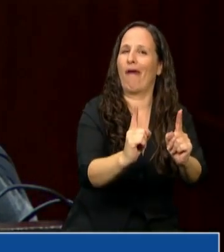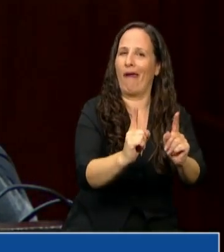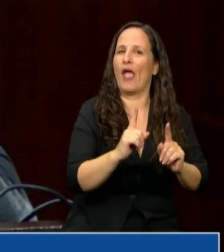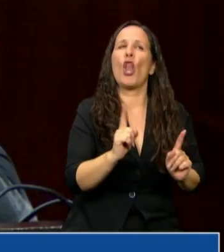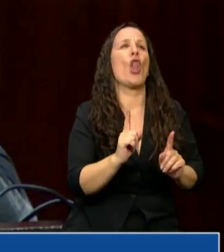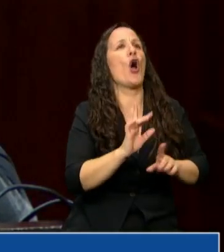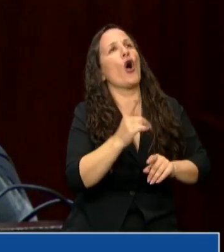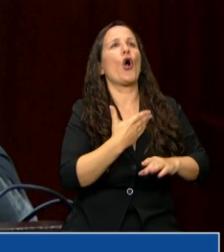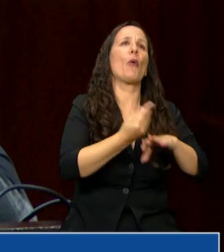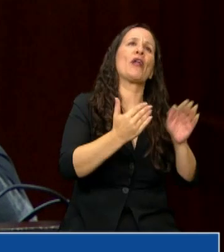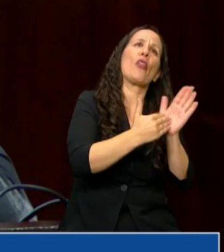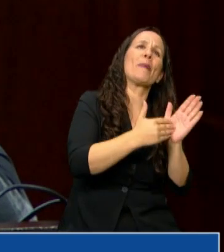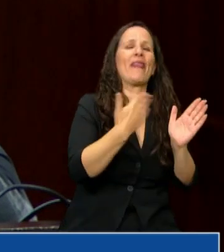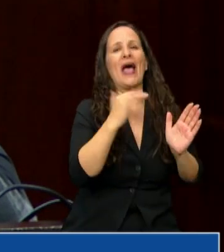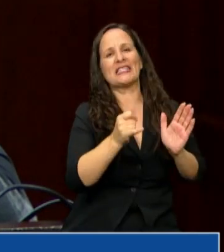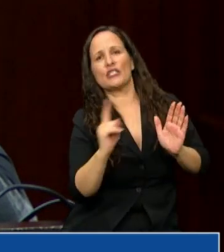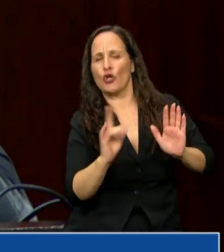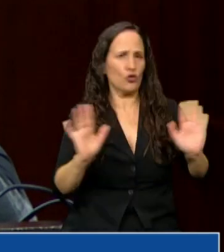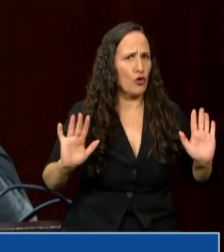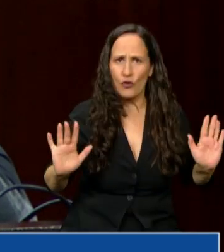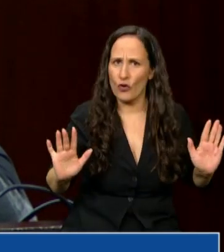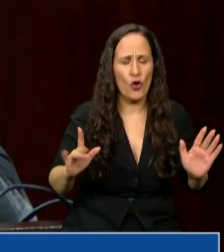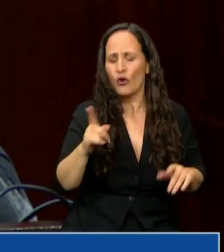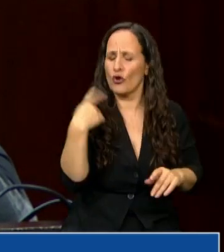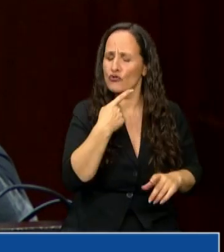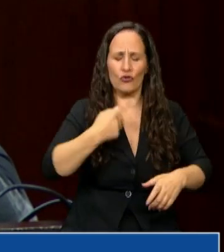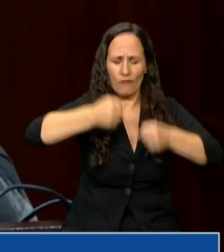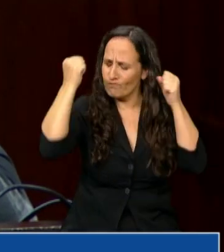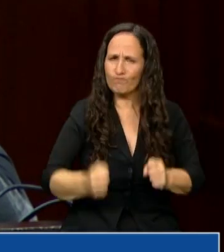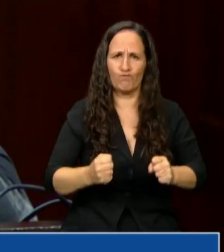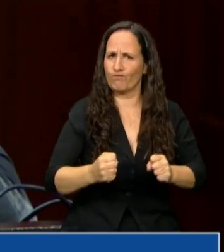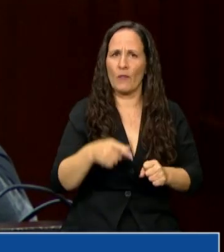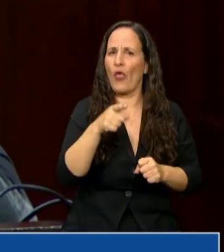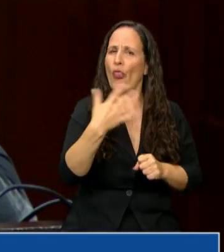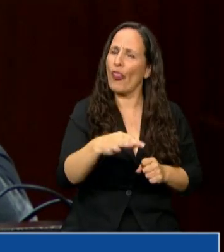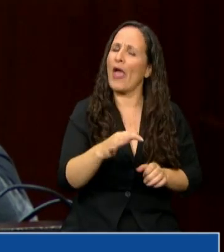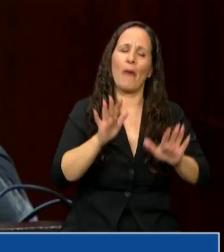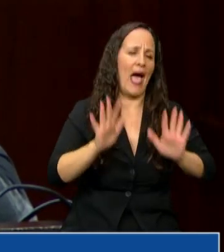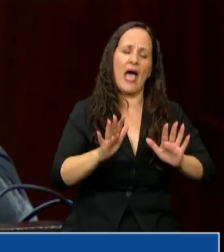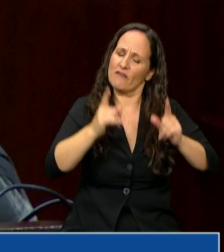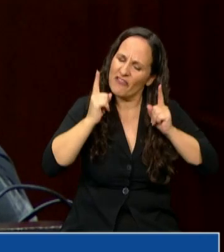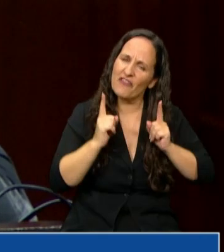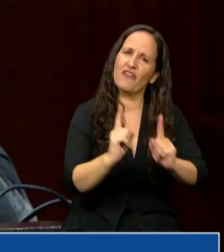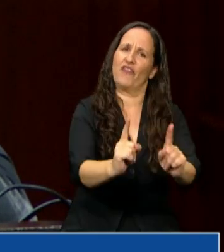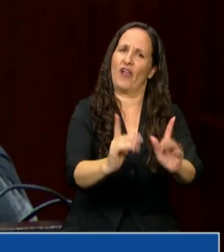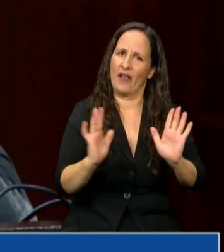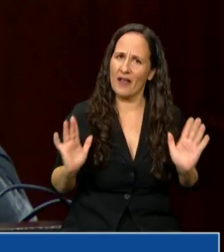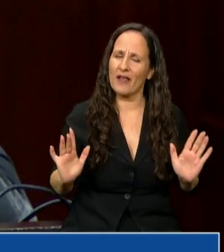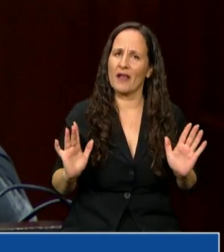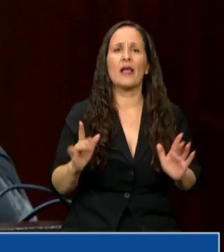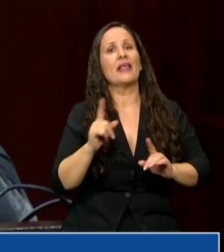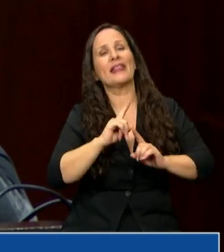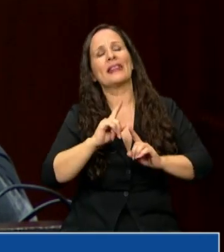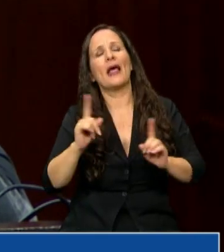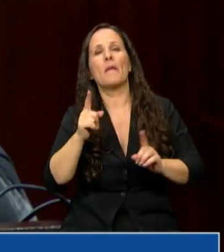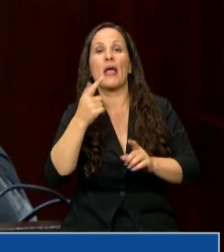allá de cualquier gobierno, porque creemos justamente, estamos convencidos en que esto tiene que ser así. Y también les decimos que no se preocupen